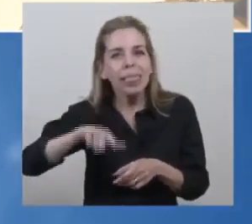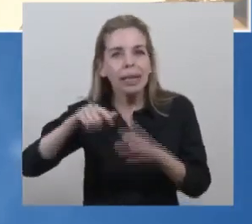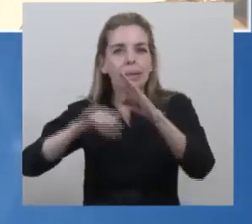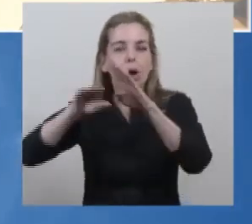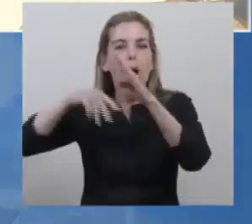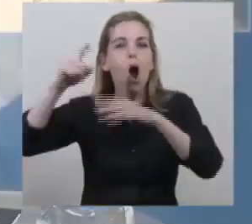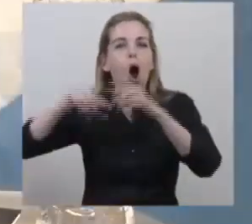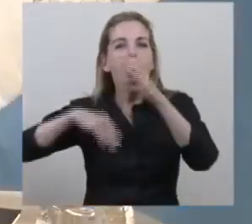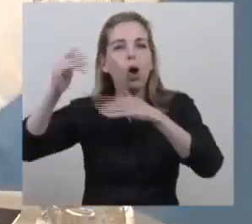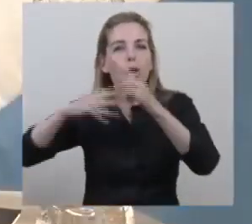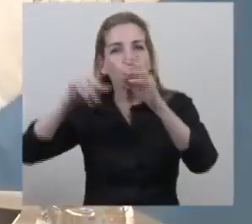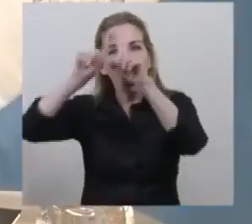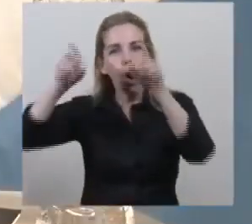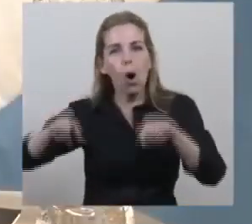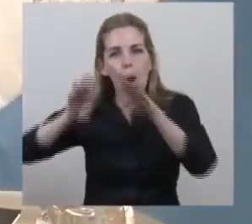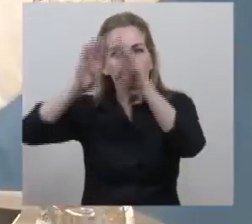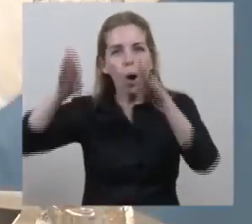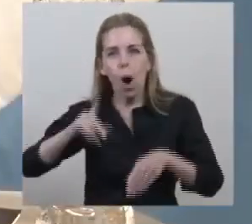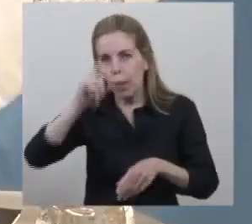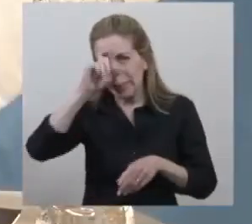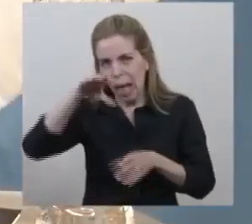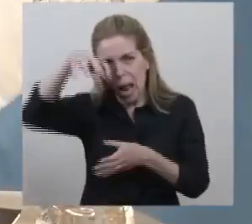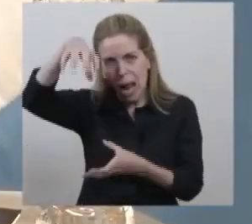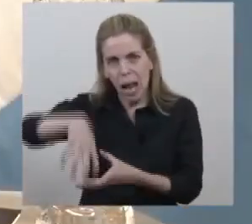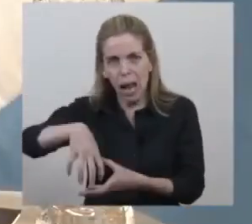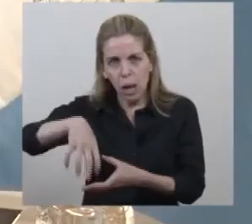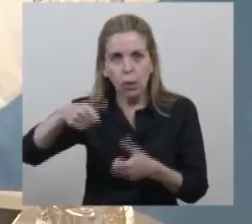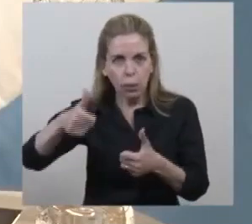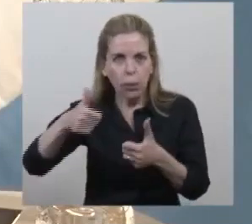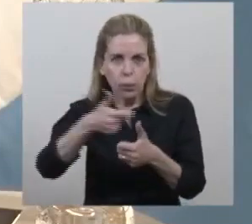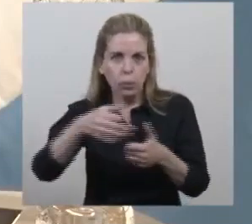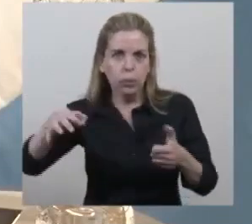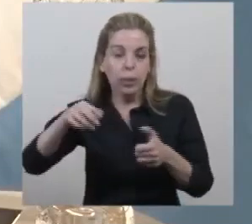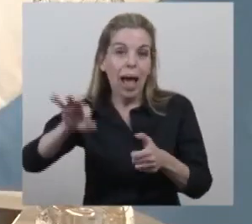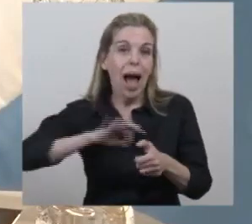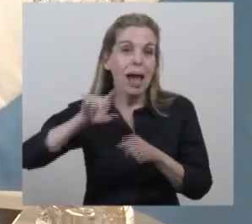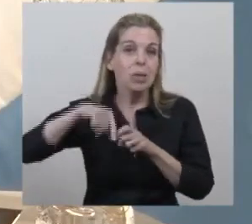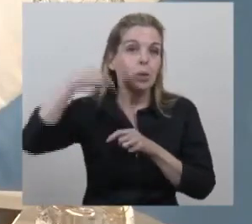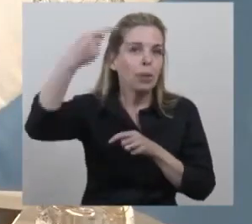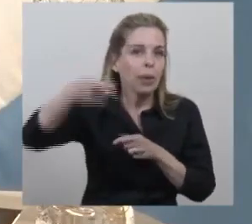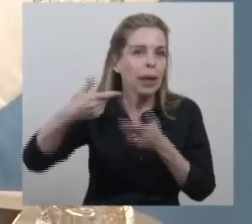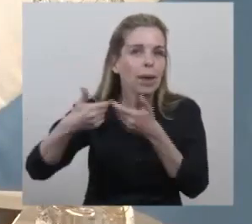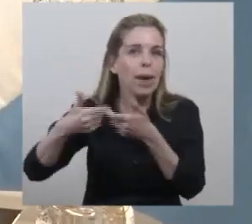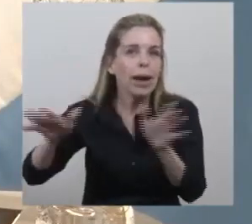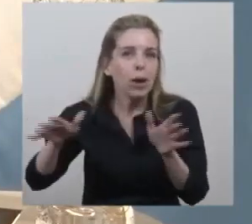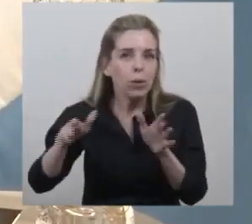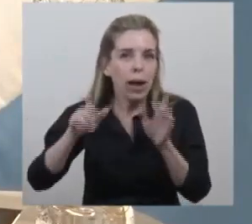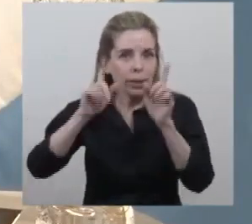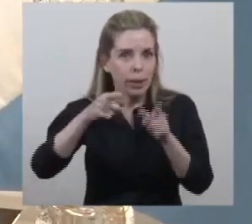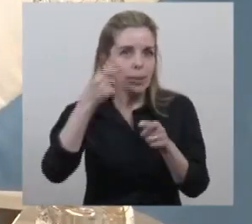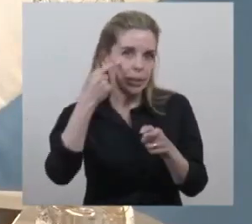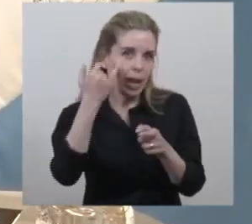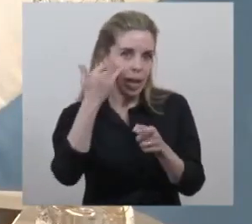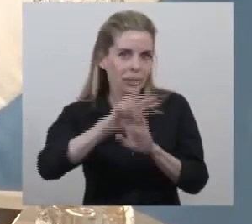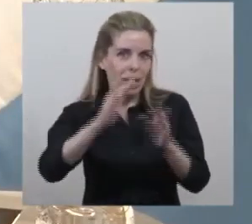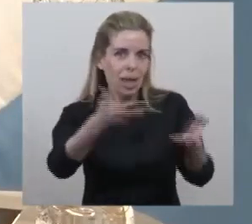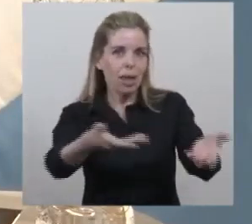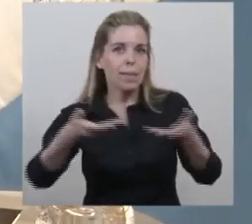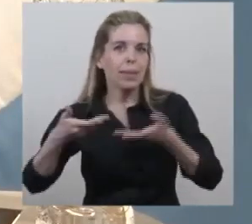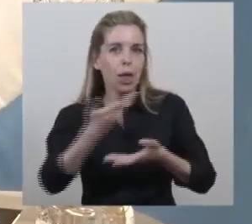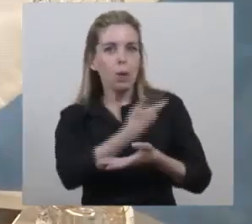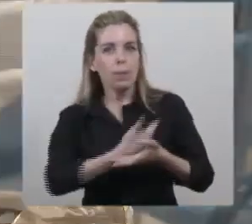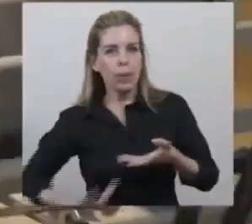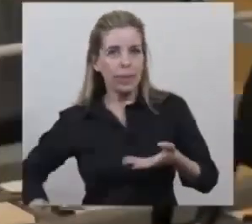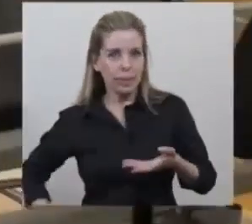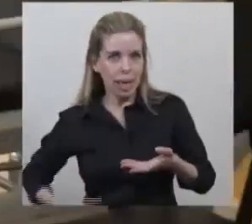que está con un nivel de ejecución del 60% y que haremos de inaugurar el año que viene para lo cual lo invitamos, Presidente, para que esté presente, es un